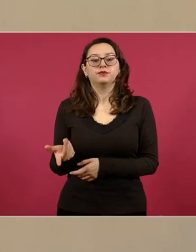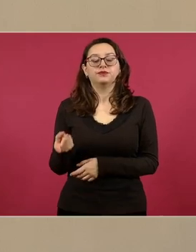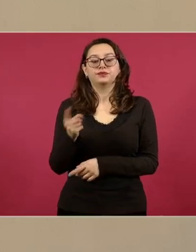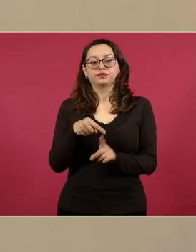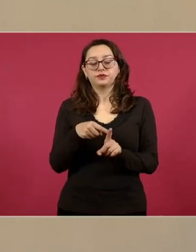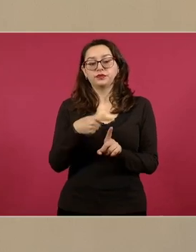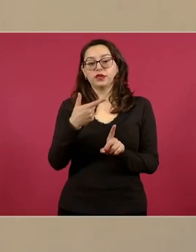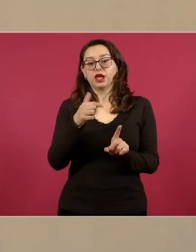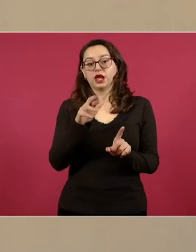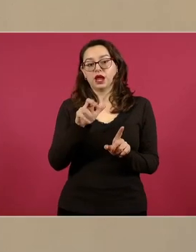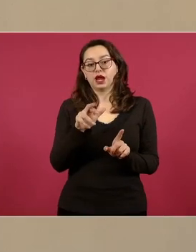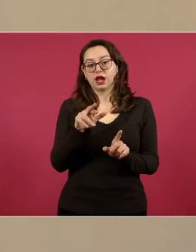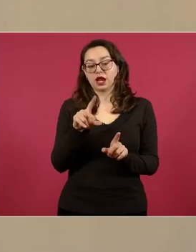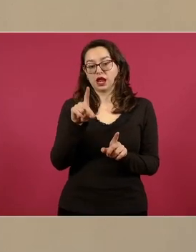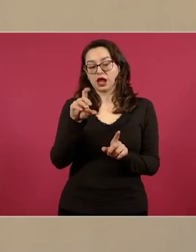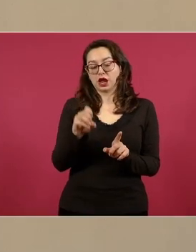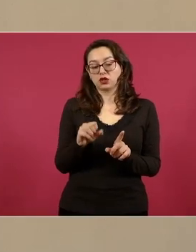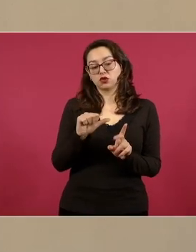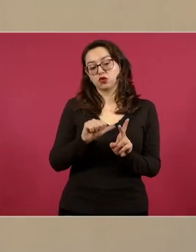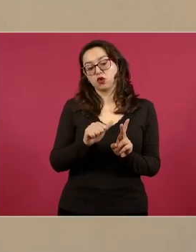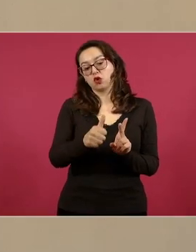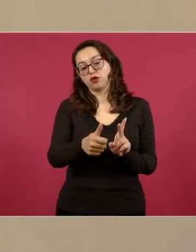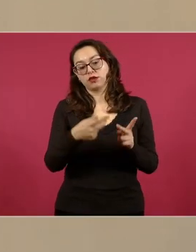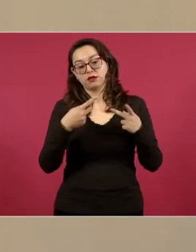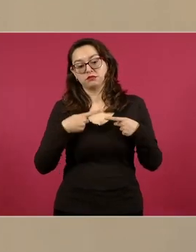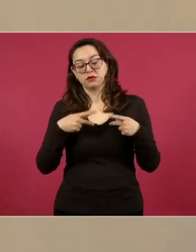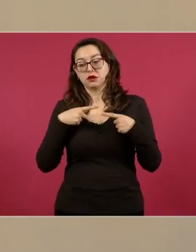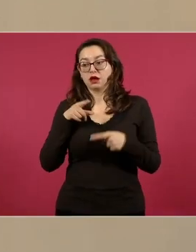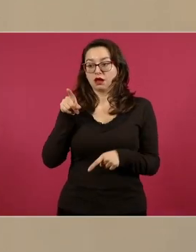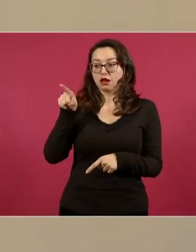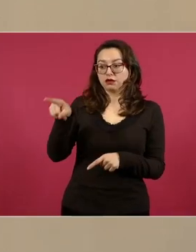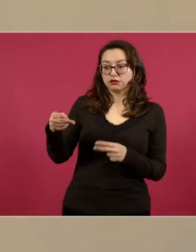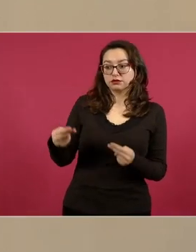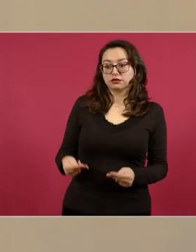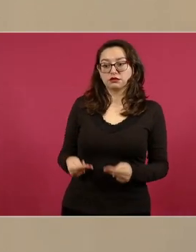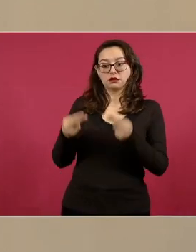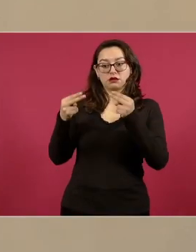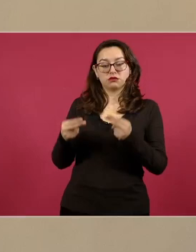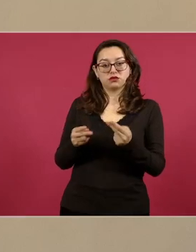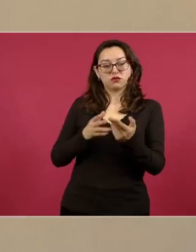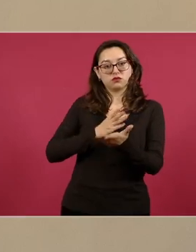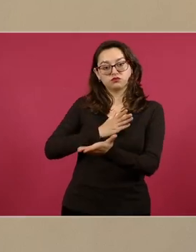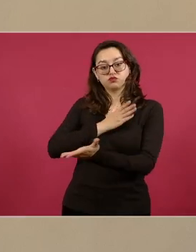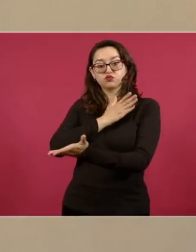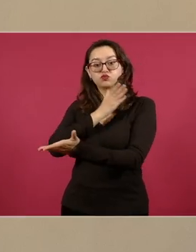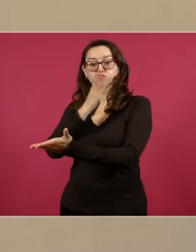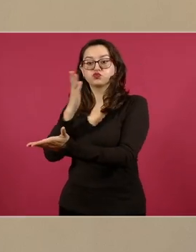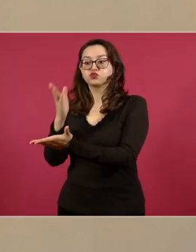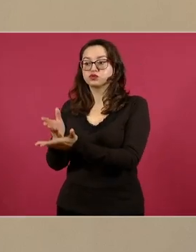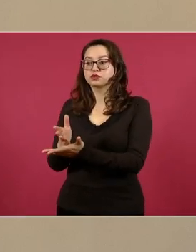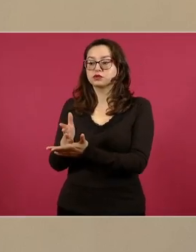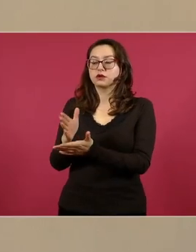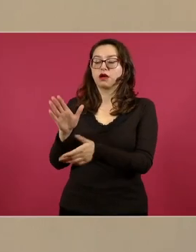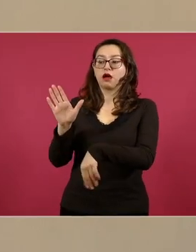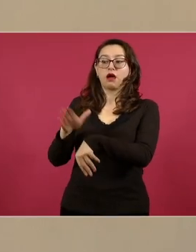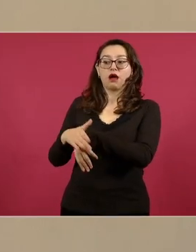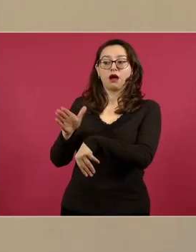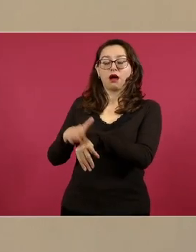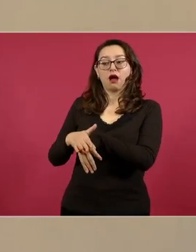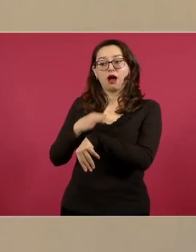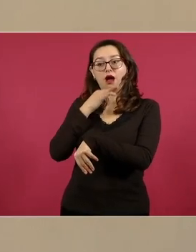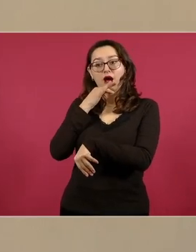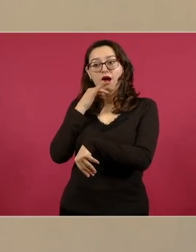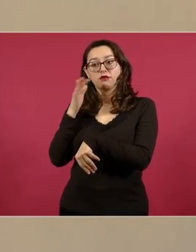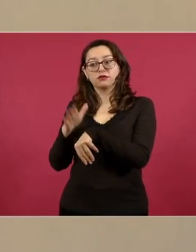Gerardo Alberto N., junto con otra persona, llegaron al local comercial entregando una nota al